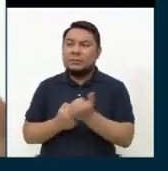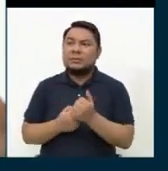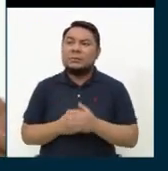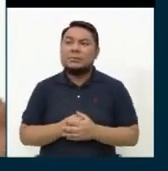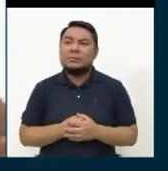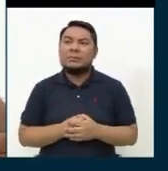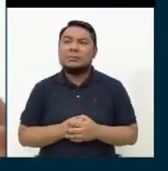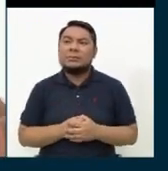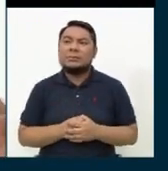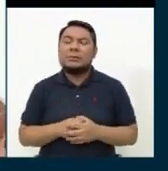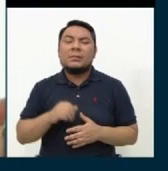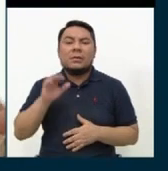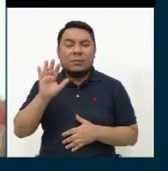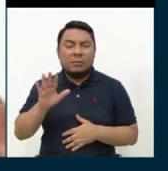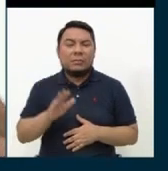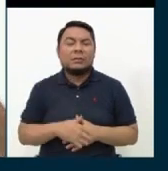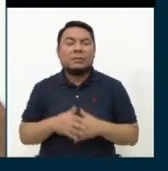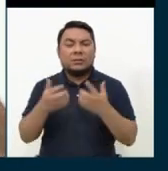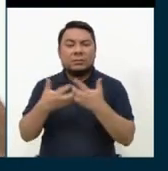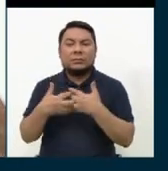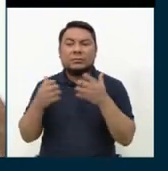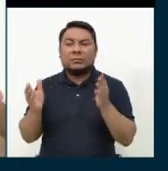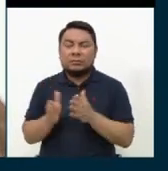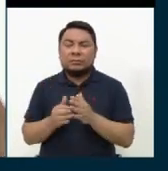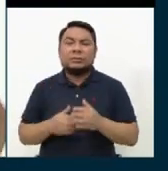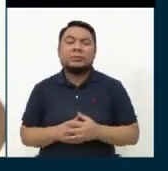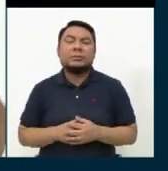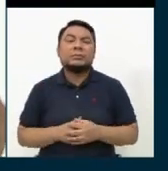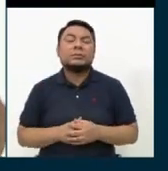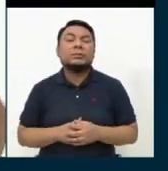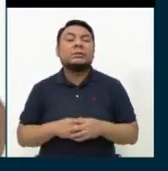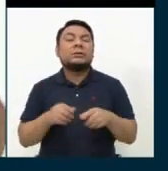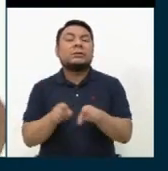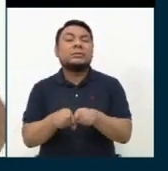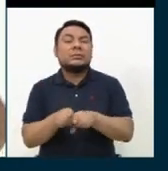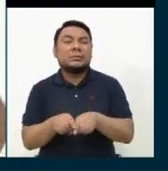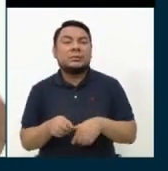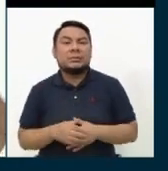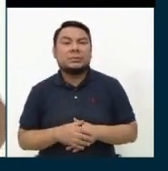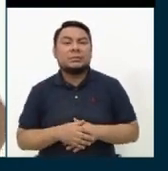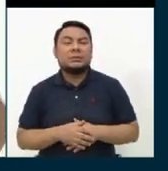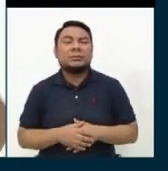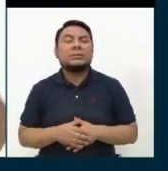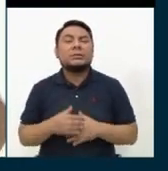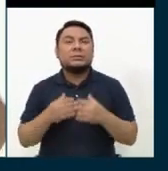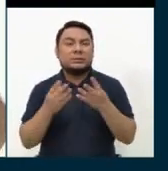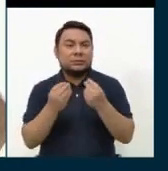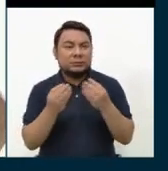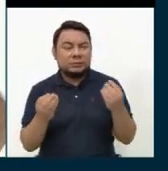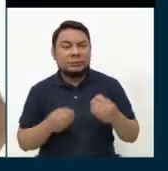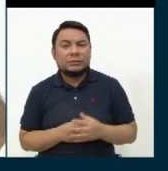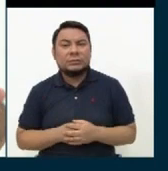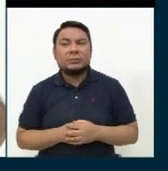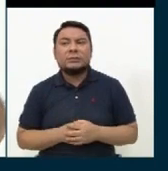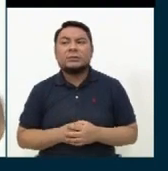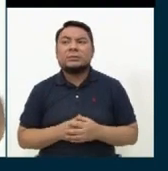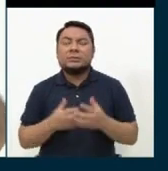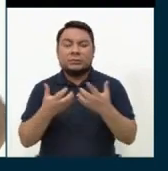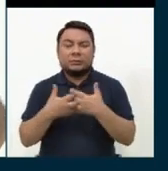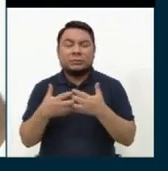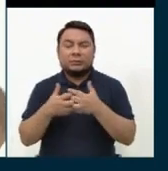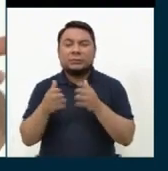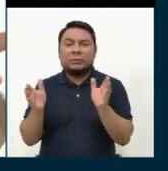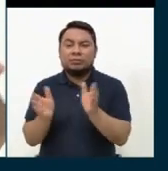en sus pequeñas empresas? Además de eso, hay muchos pequeños